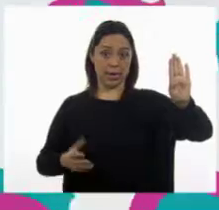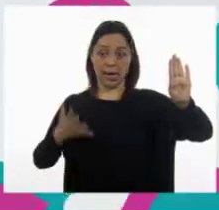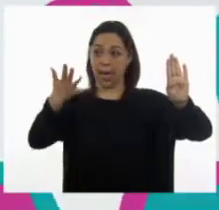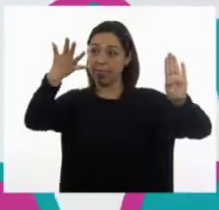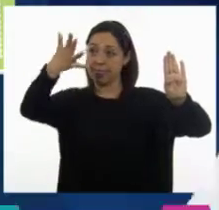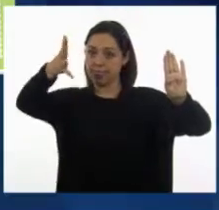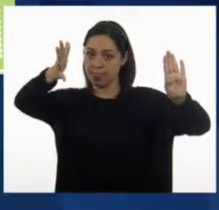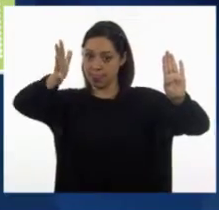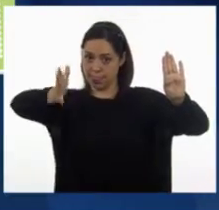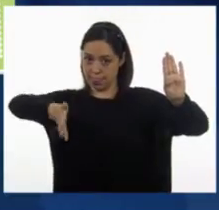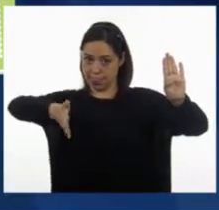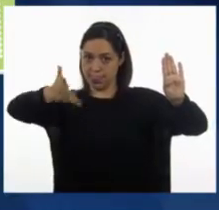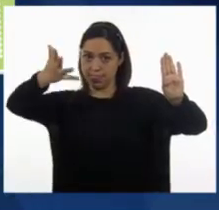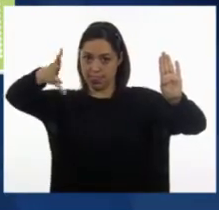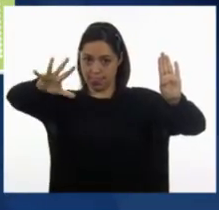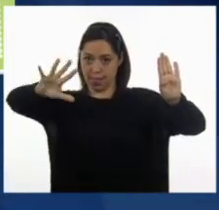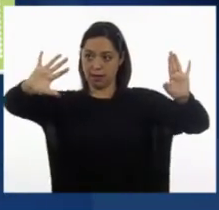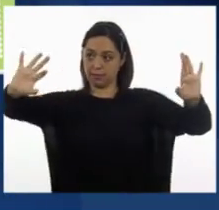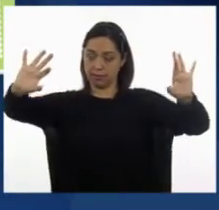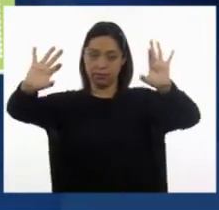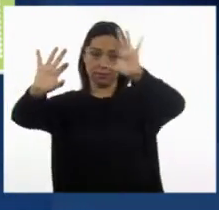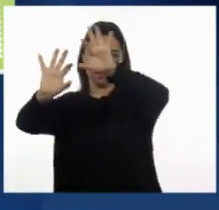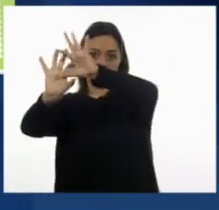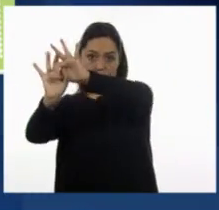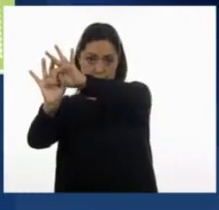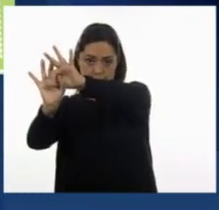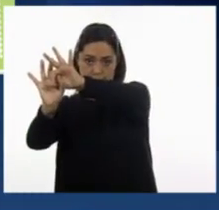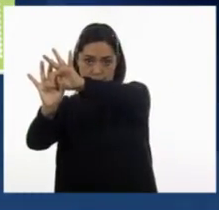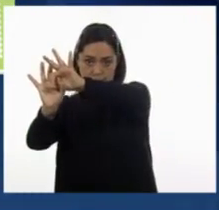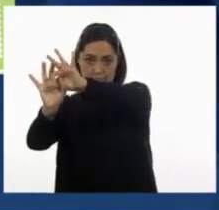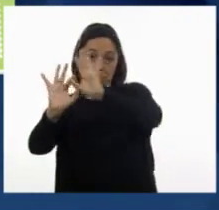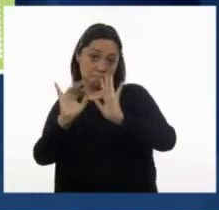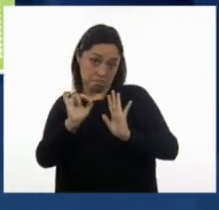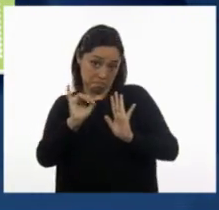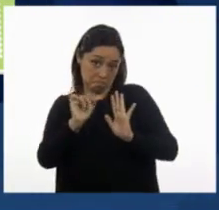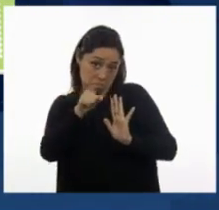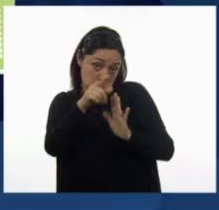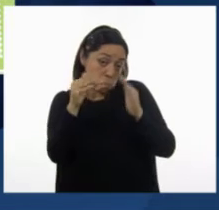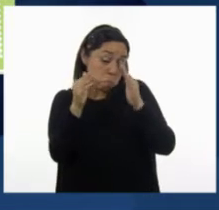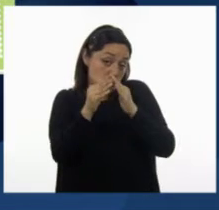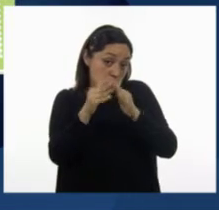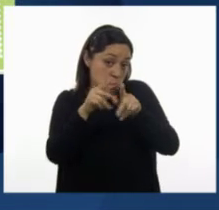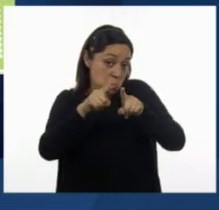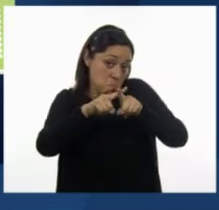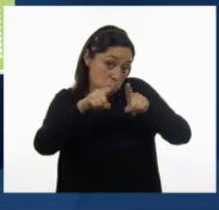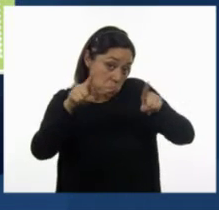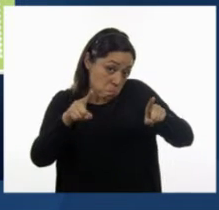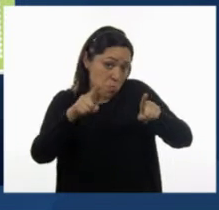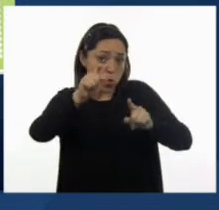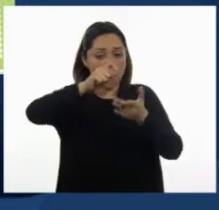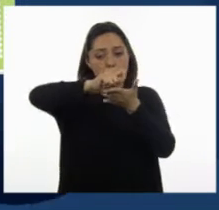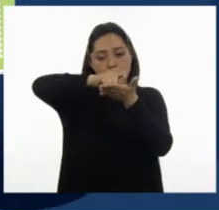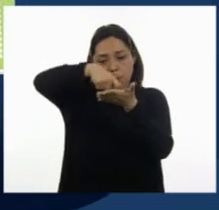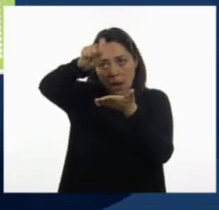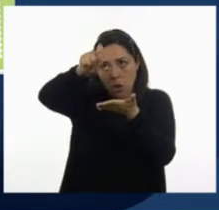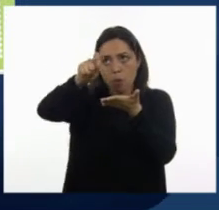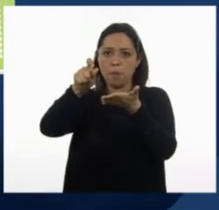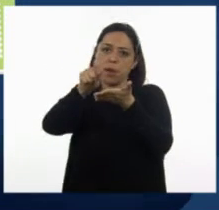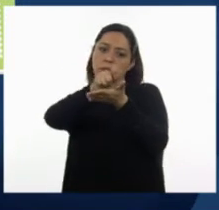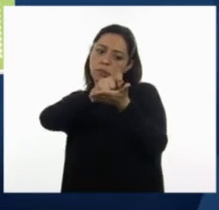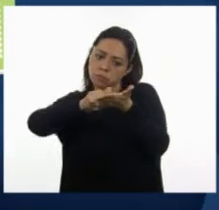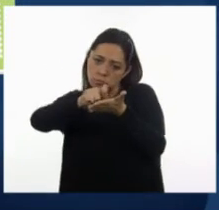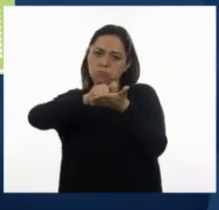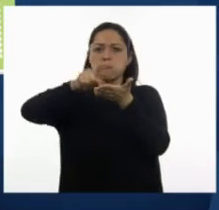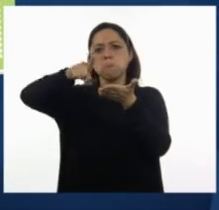Muy bien. A lo mejor en casa pueden utilizar otro sistema de referencia. Tache paloma, encerrarlo, no sé. Claro,